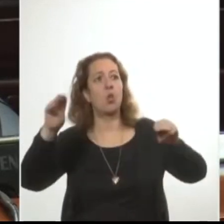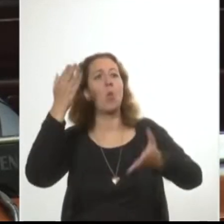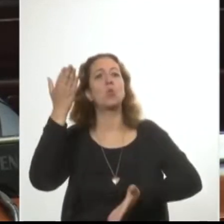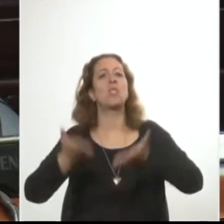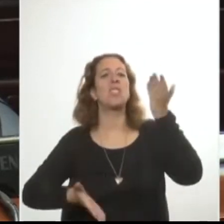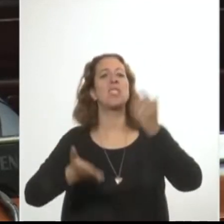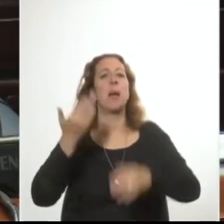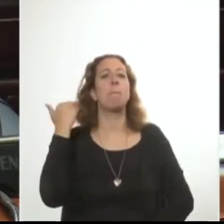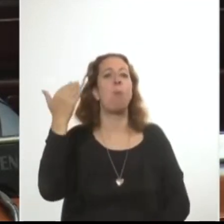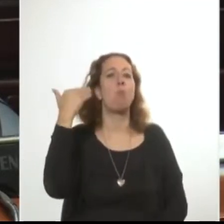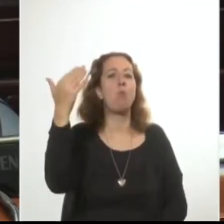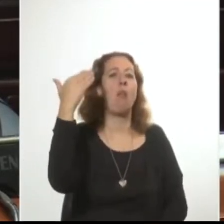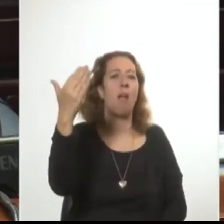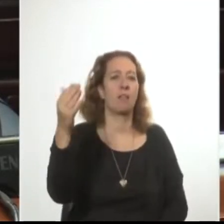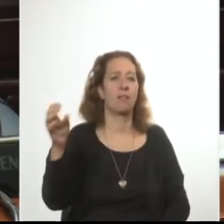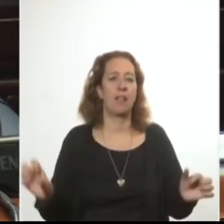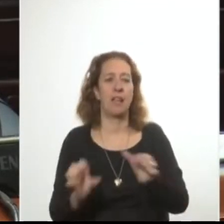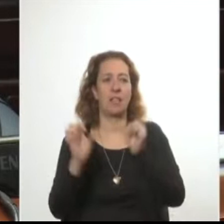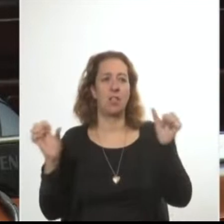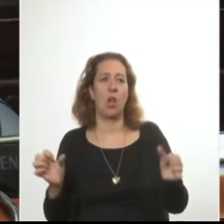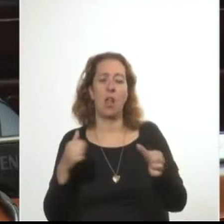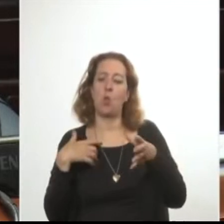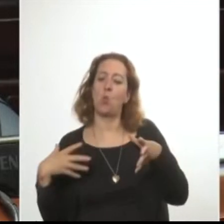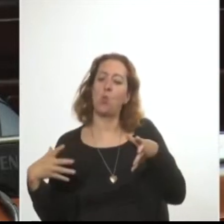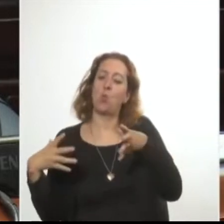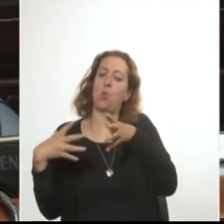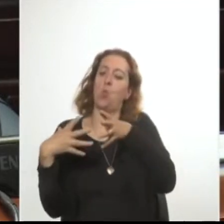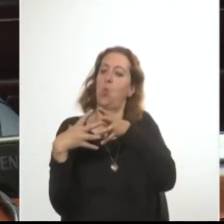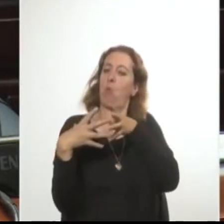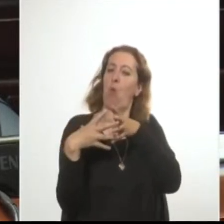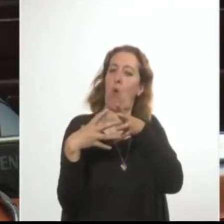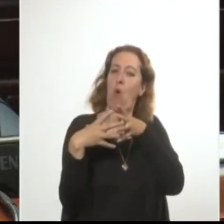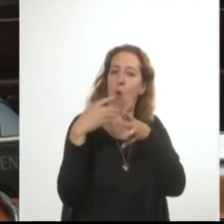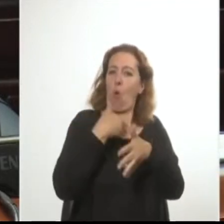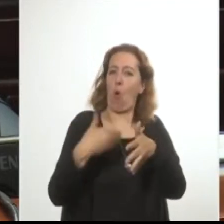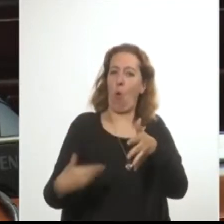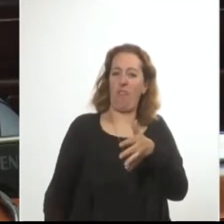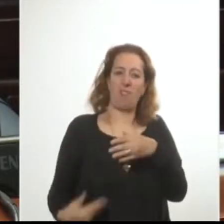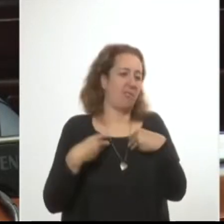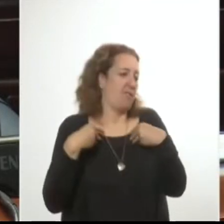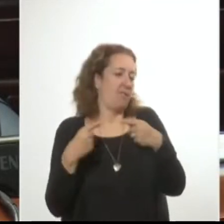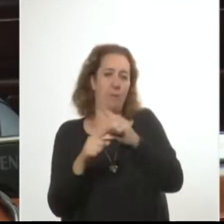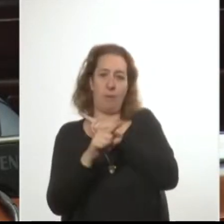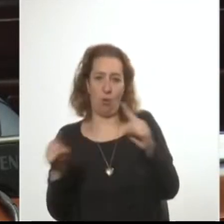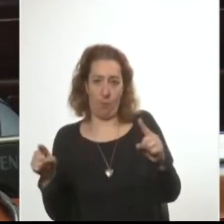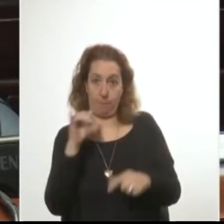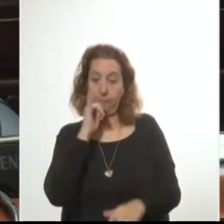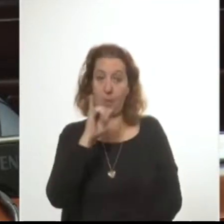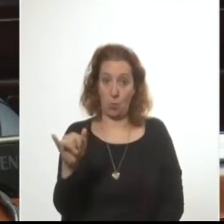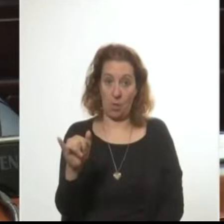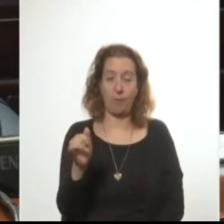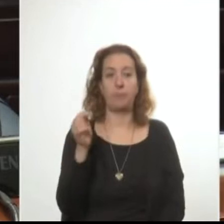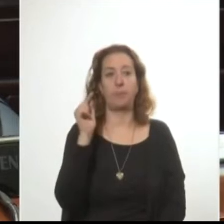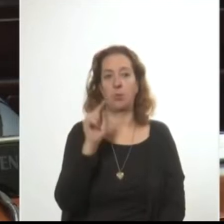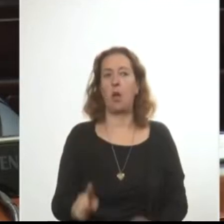ante el accionar de una oligarquía insensible que se denunciaba. Son sólo algunos